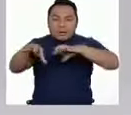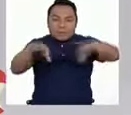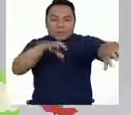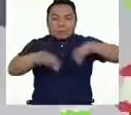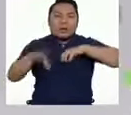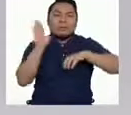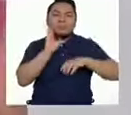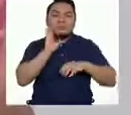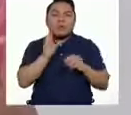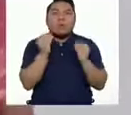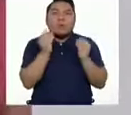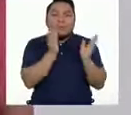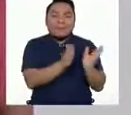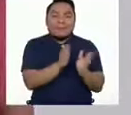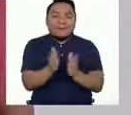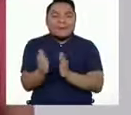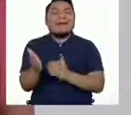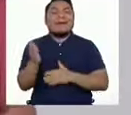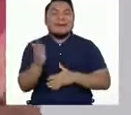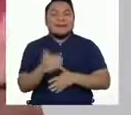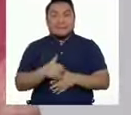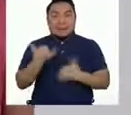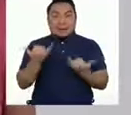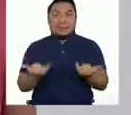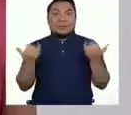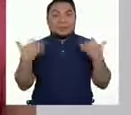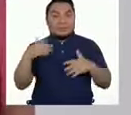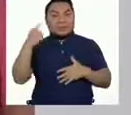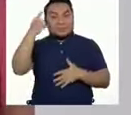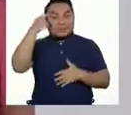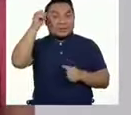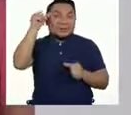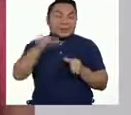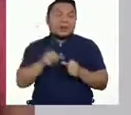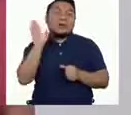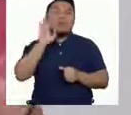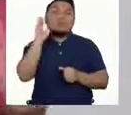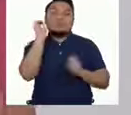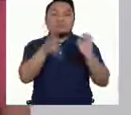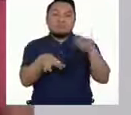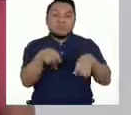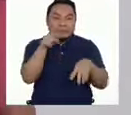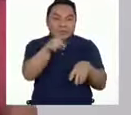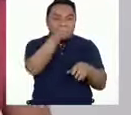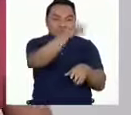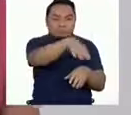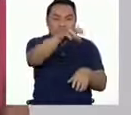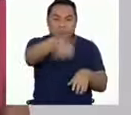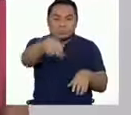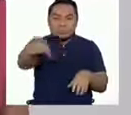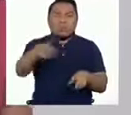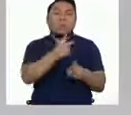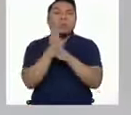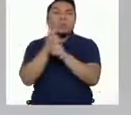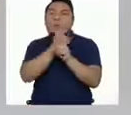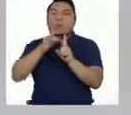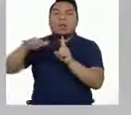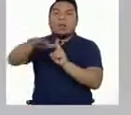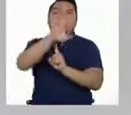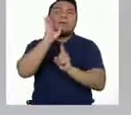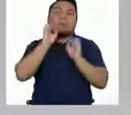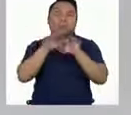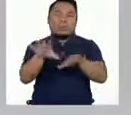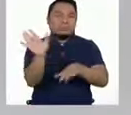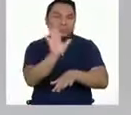nuestros objetos. En el bloque anterior agrupamos nuestros residuos sólidos para proteger nuestro ambiente y no contaminarlo,